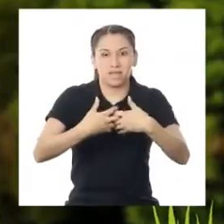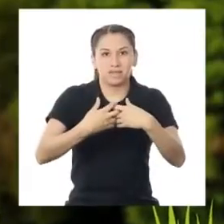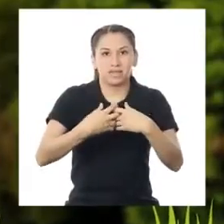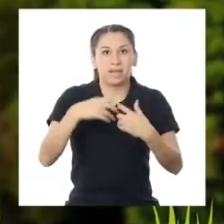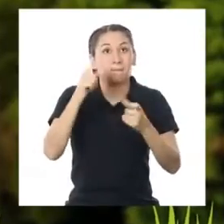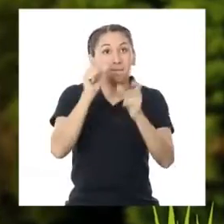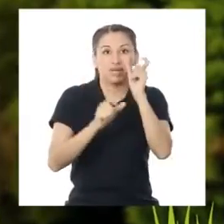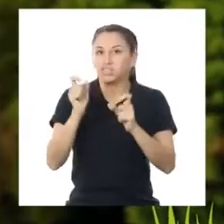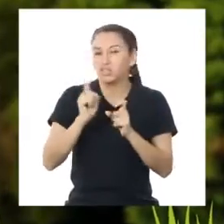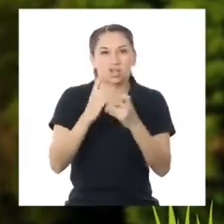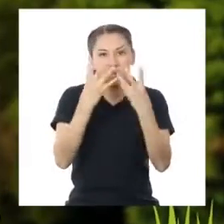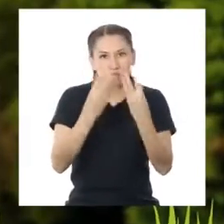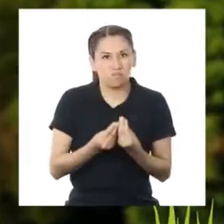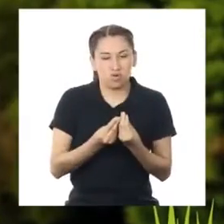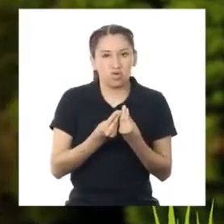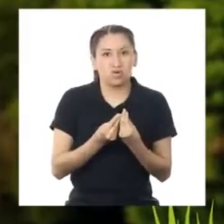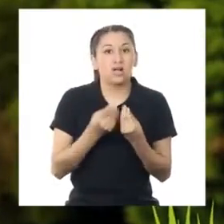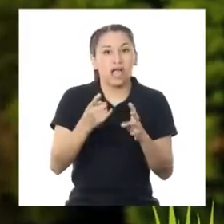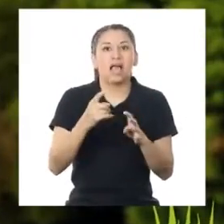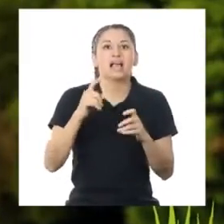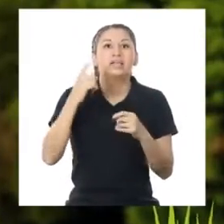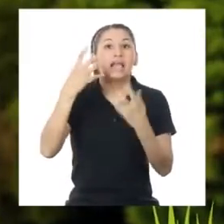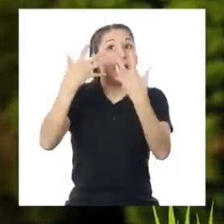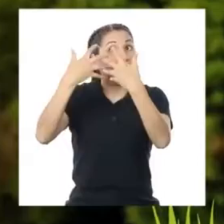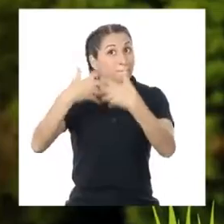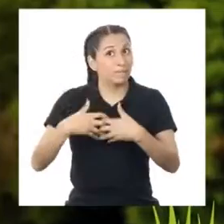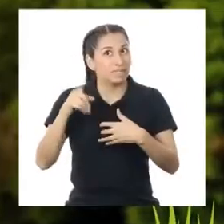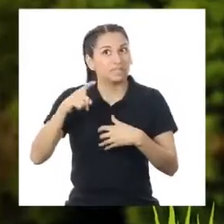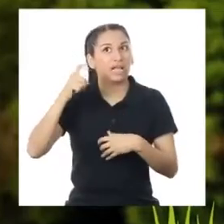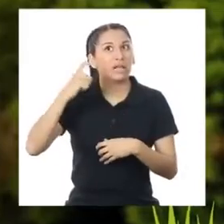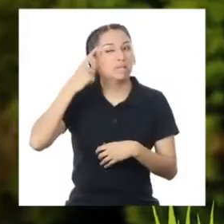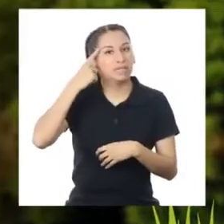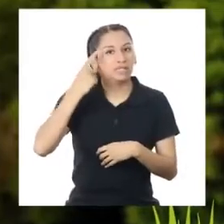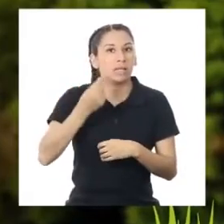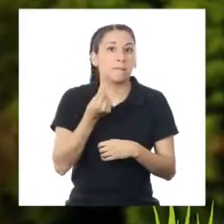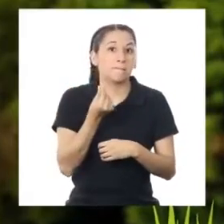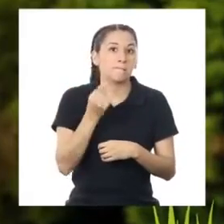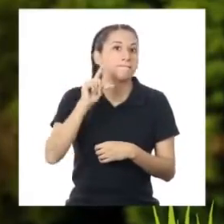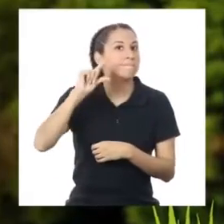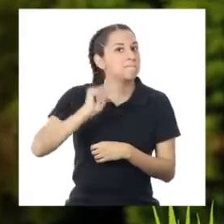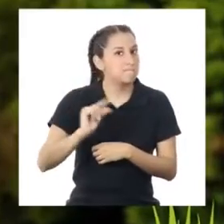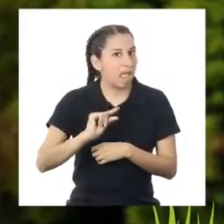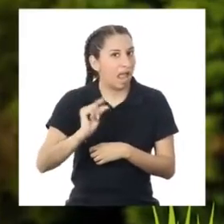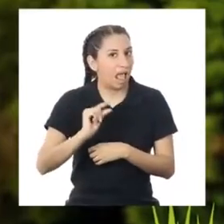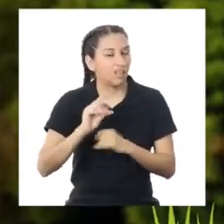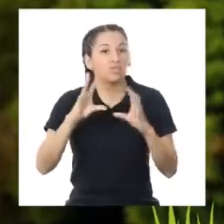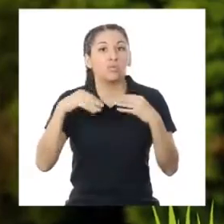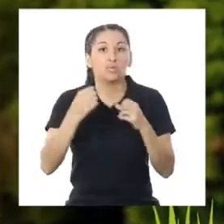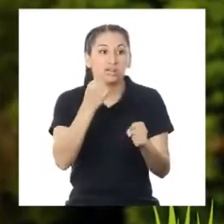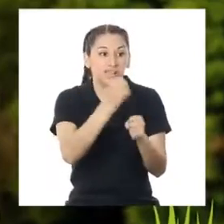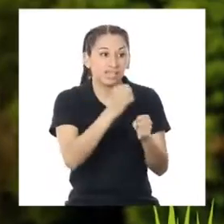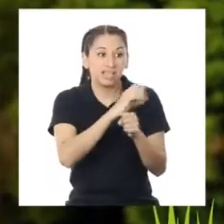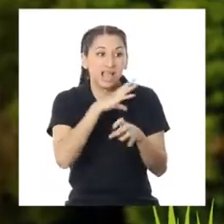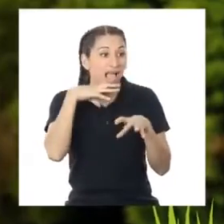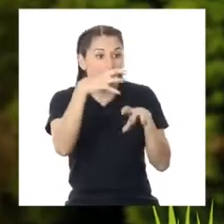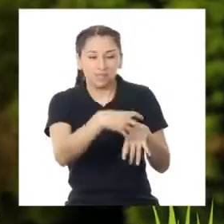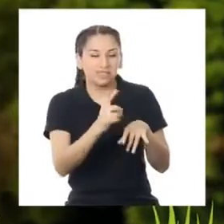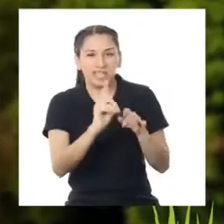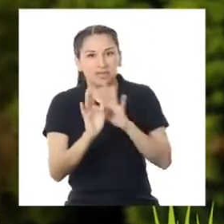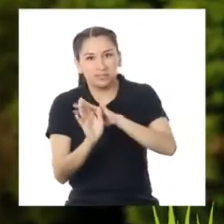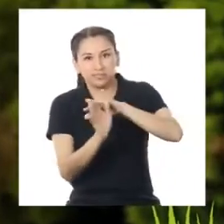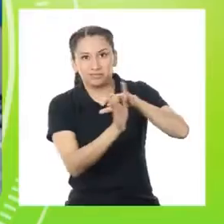que personas. Así que supongo que para las empresas es más barato porque no les pagan tanto a los